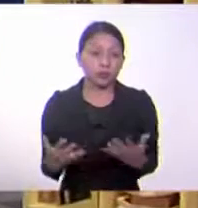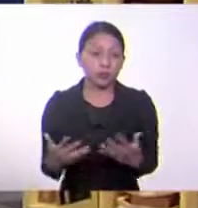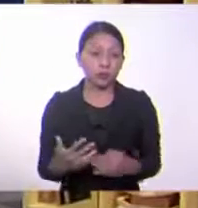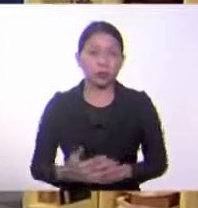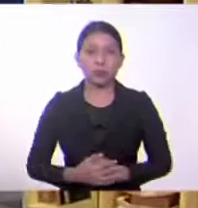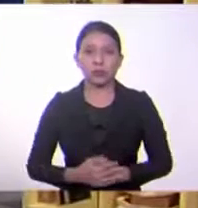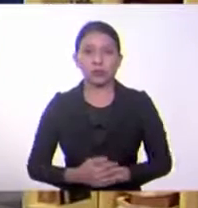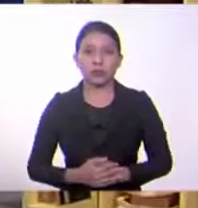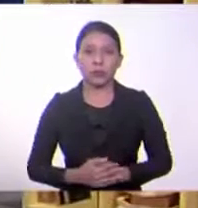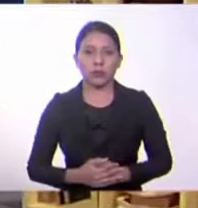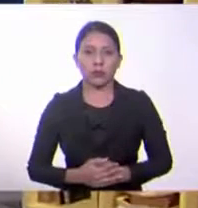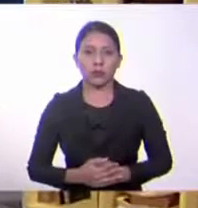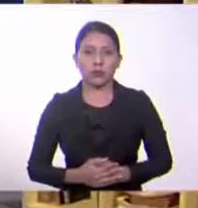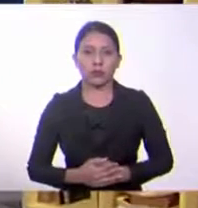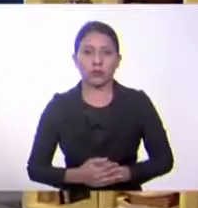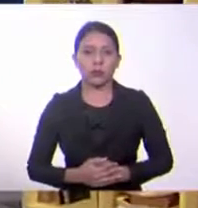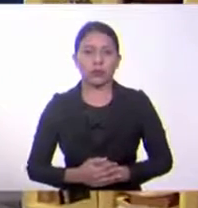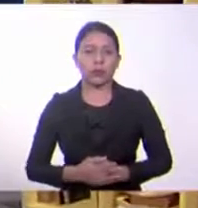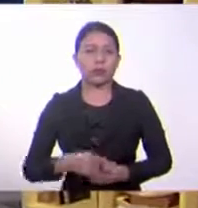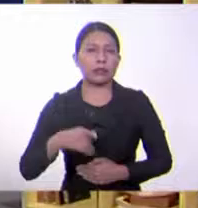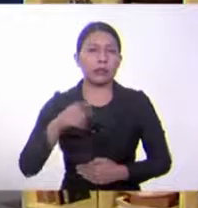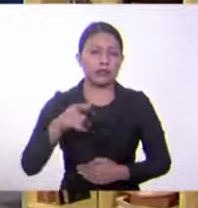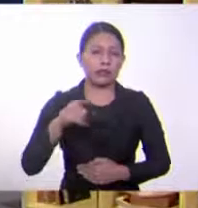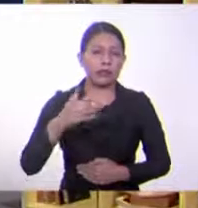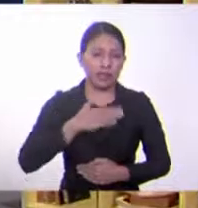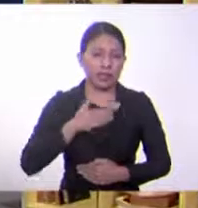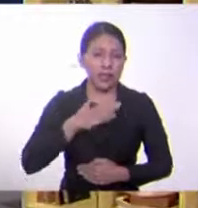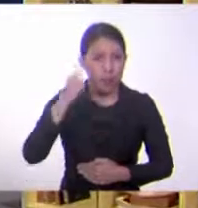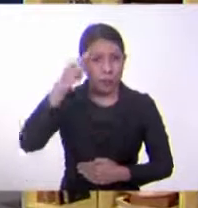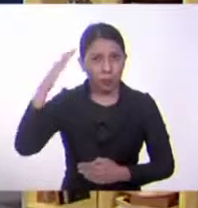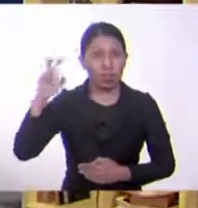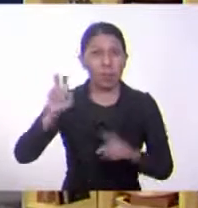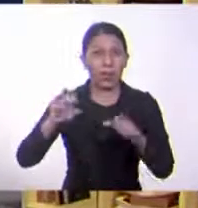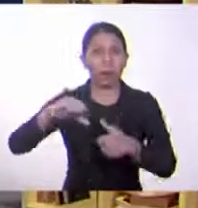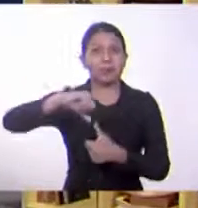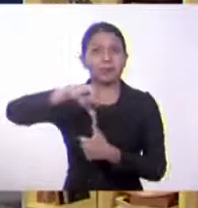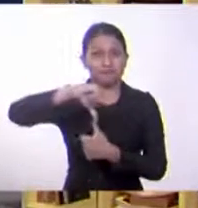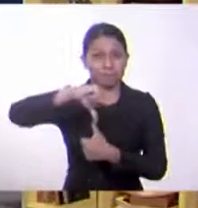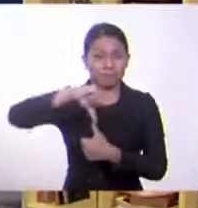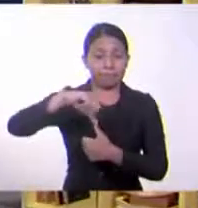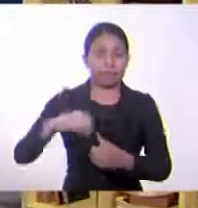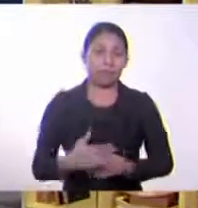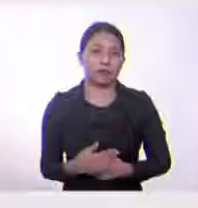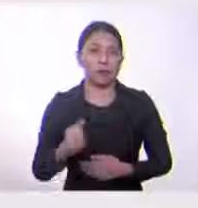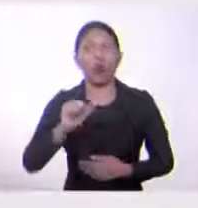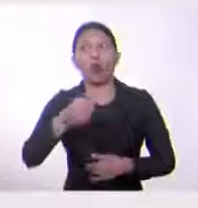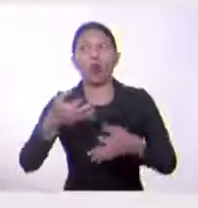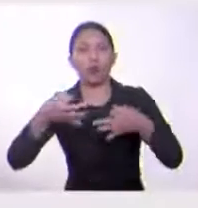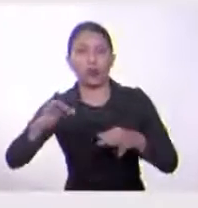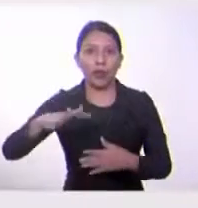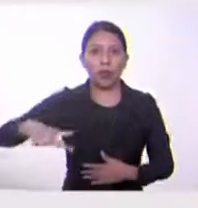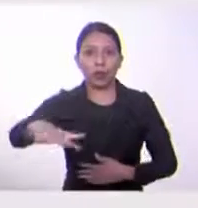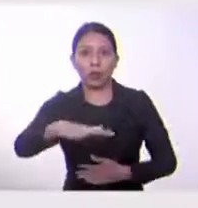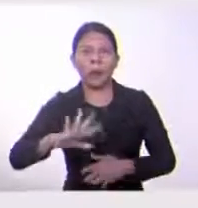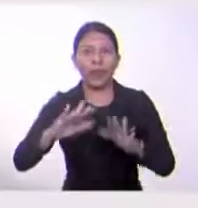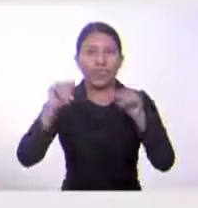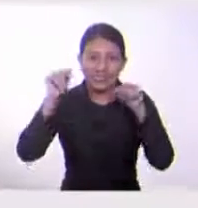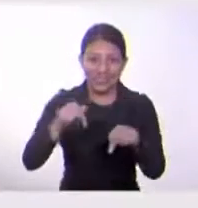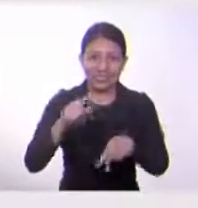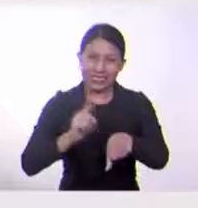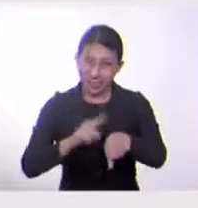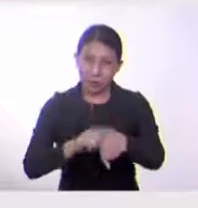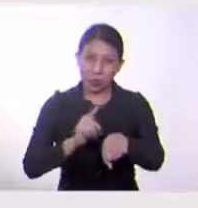forma política, el reconocimiento de Centroamérica, hay otra forma geográfica, pero para ese momento,